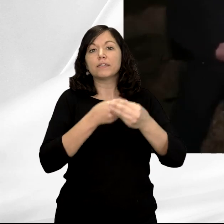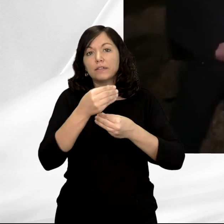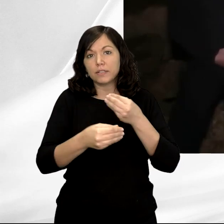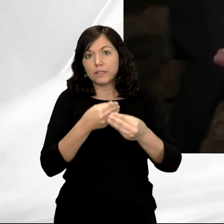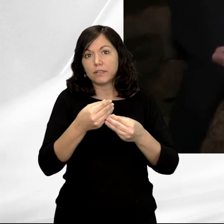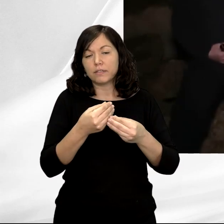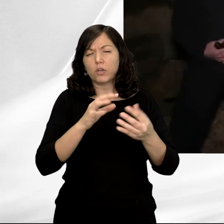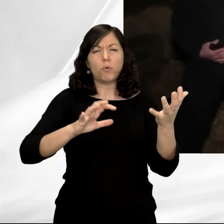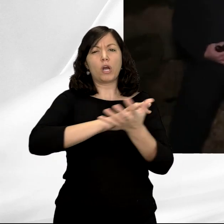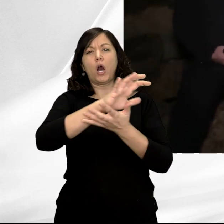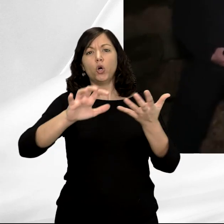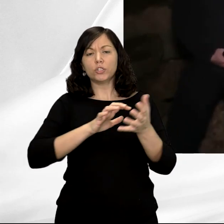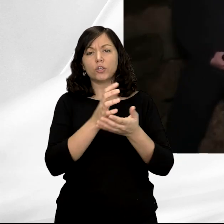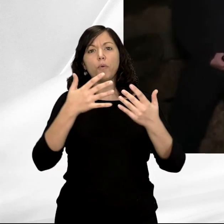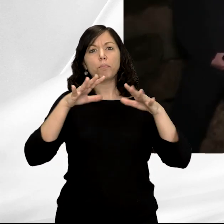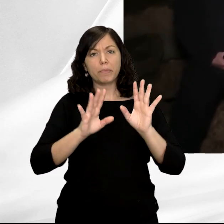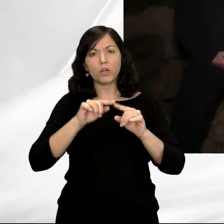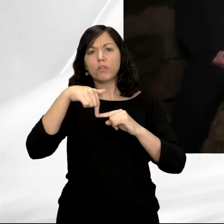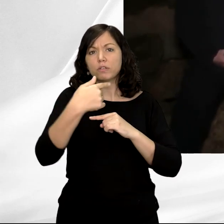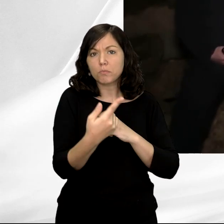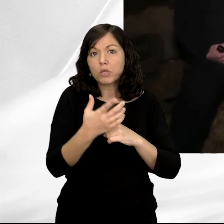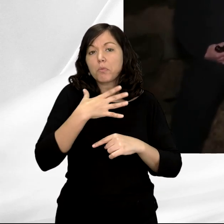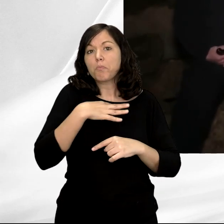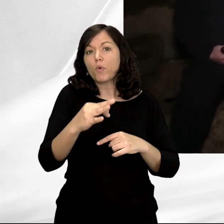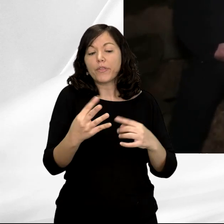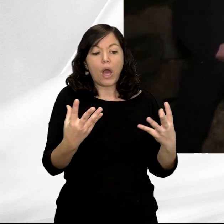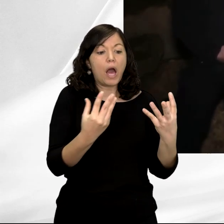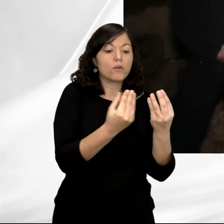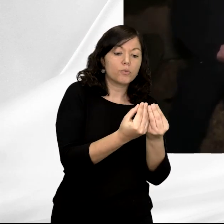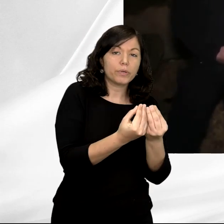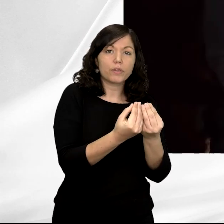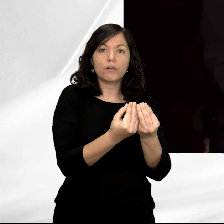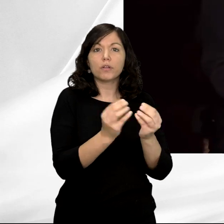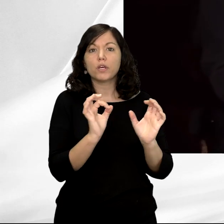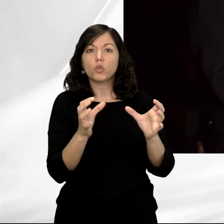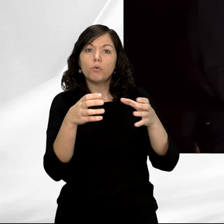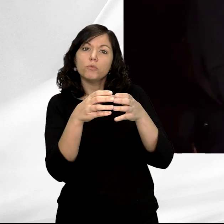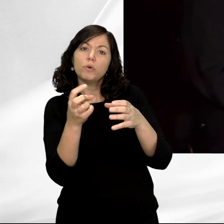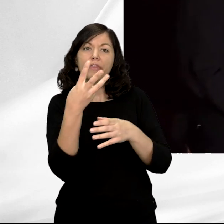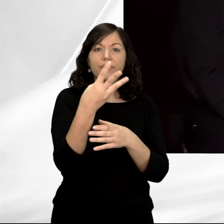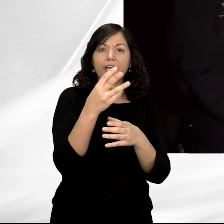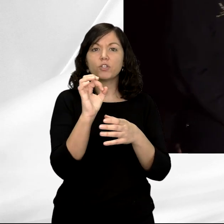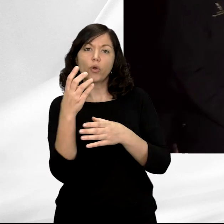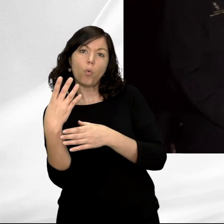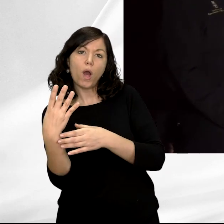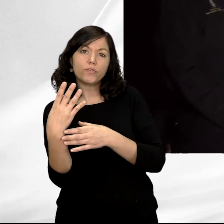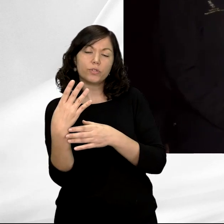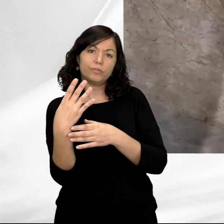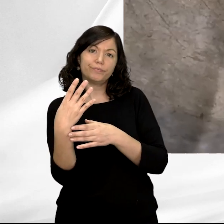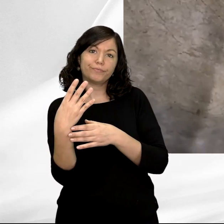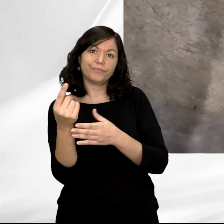aparentemente caótica, pero que cuando uno repara puede ver agrupaciones, trazos pareados, trazos en tres, trazos en cuatro,